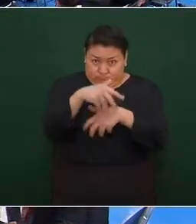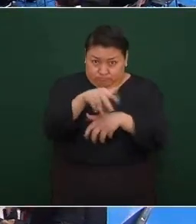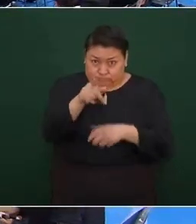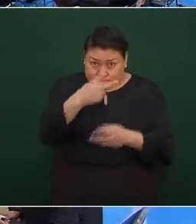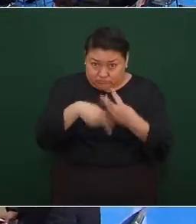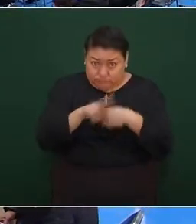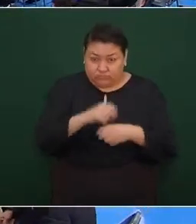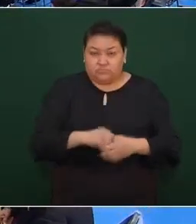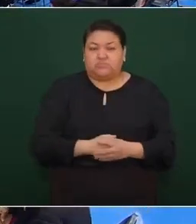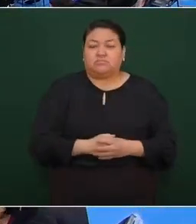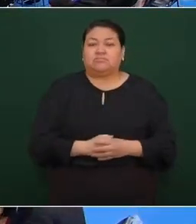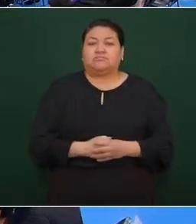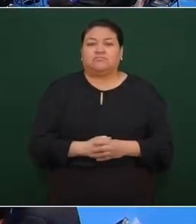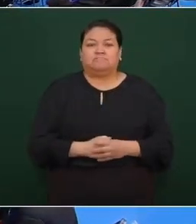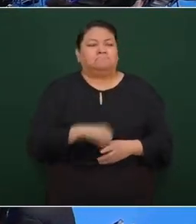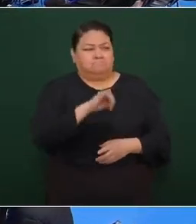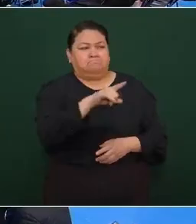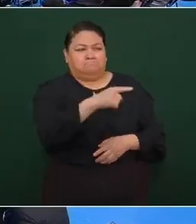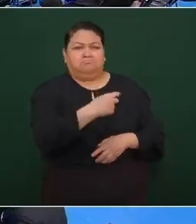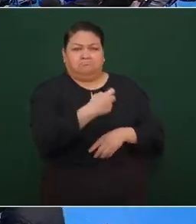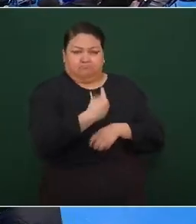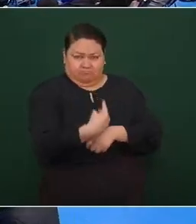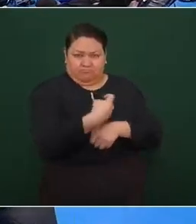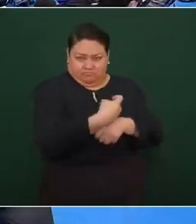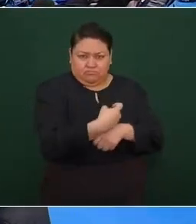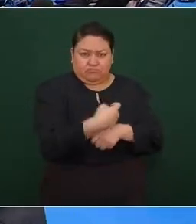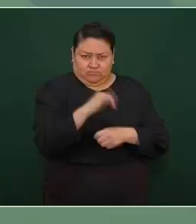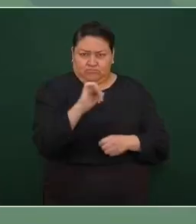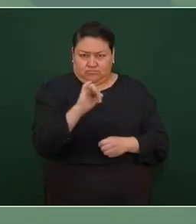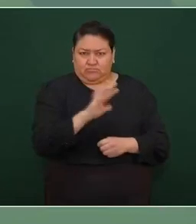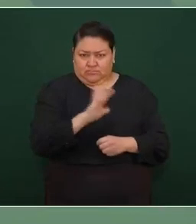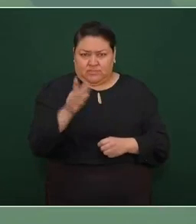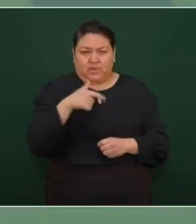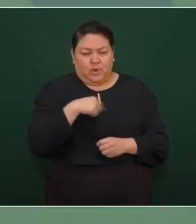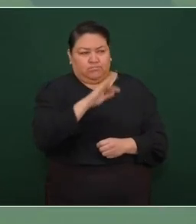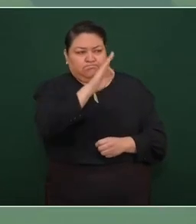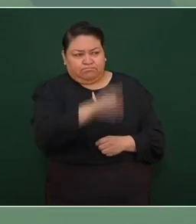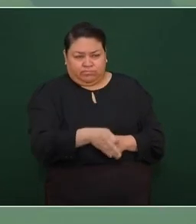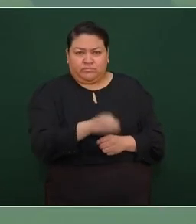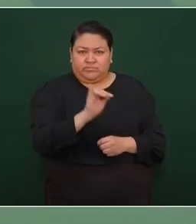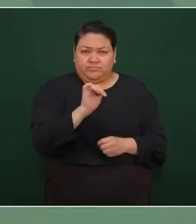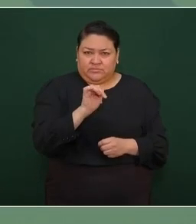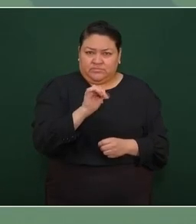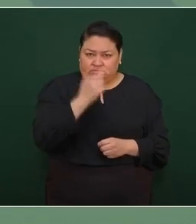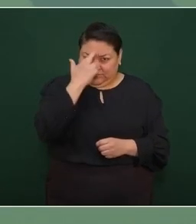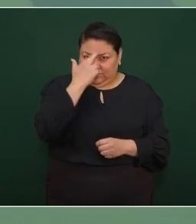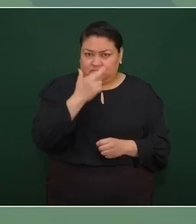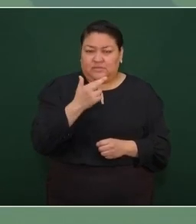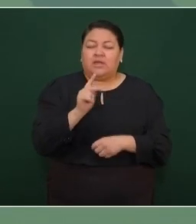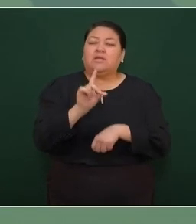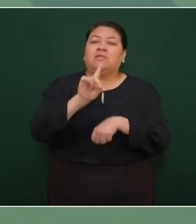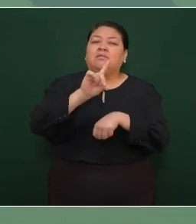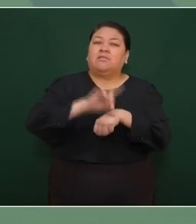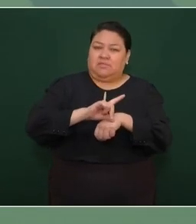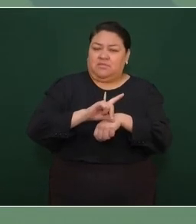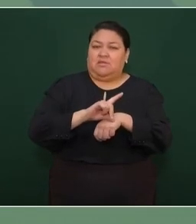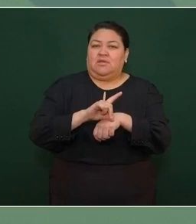Sí, me invitó el gobernador y ya aceptamos, vamos a estar el día